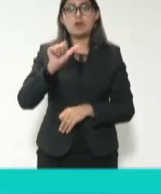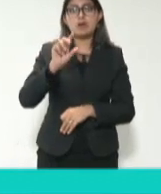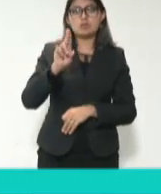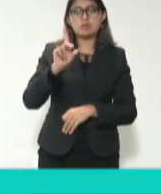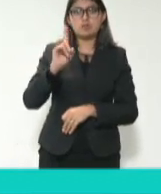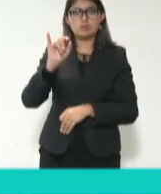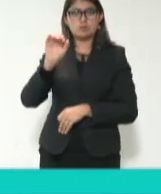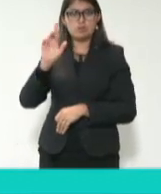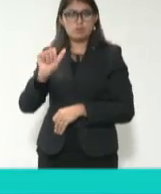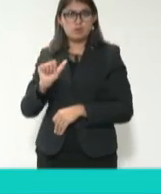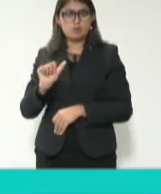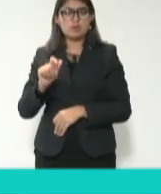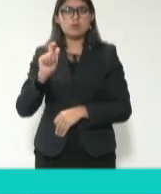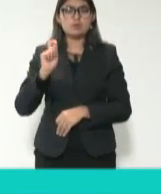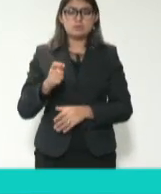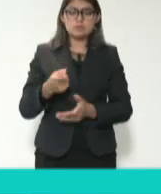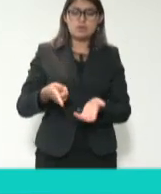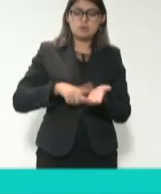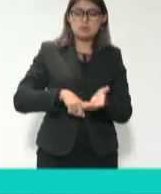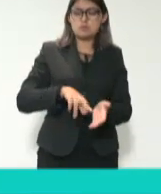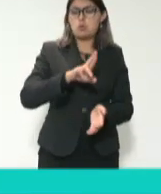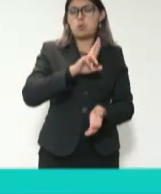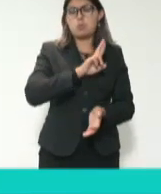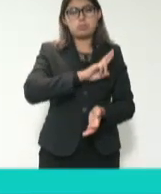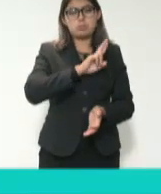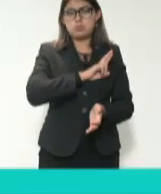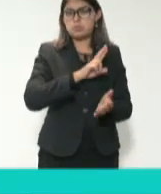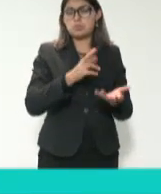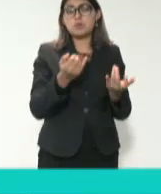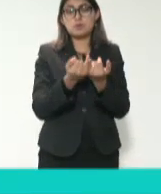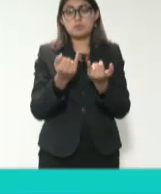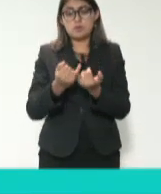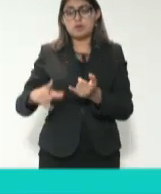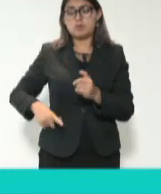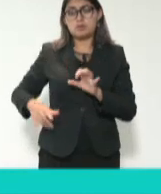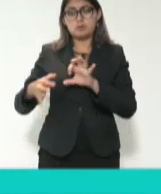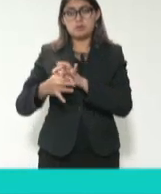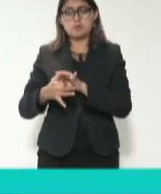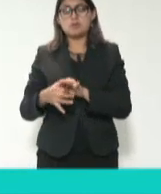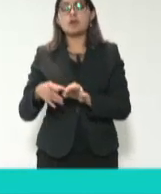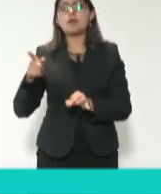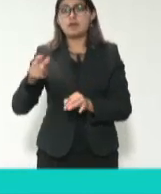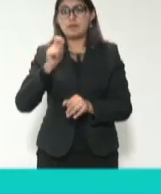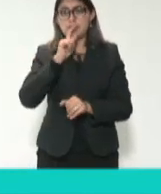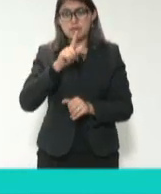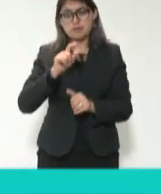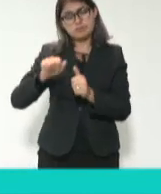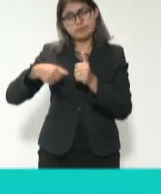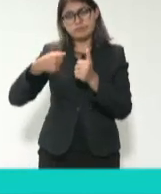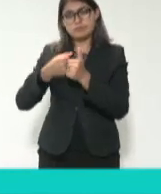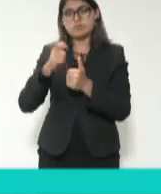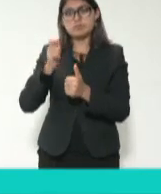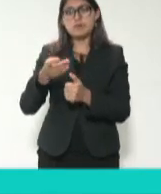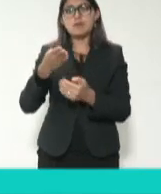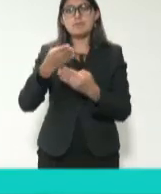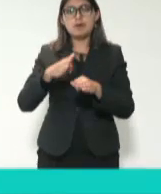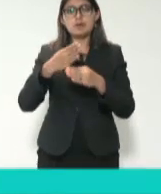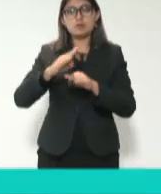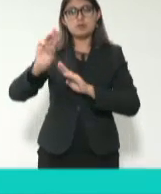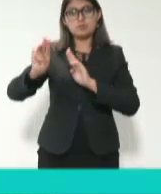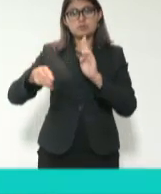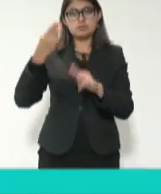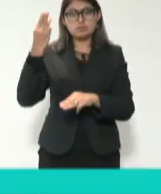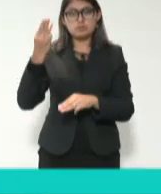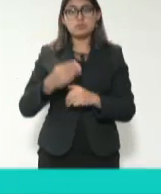sectores público y privados. Asimismo, ha sido consultora internacional del Banco Mundial en aspectos